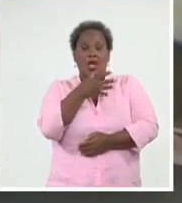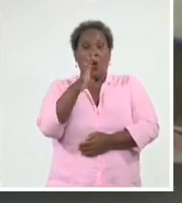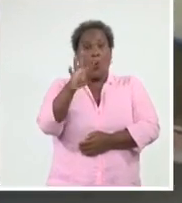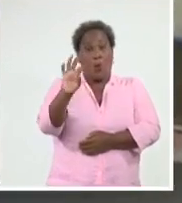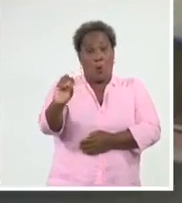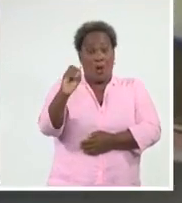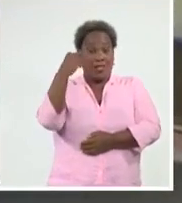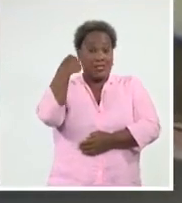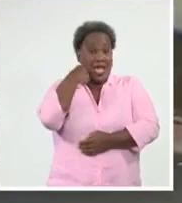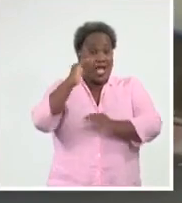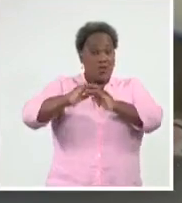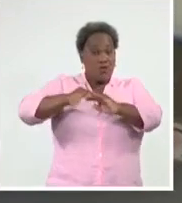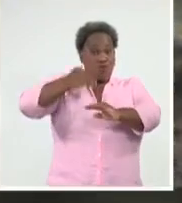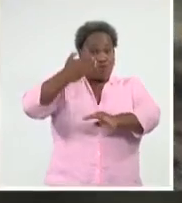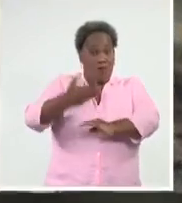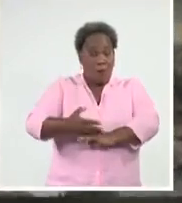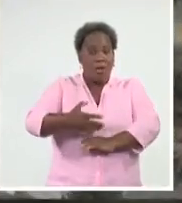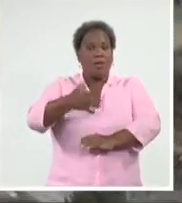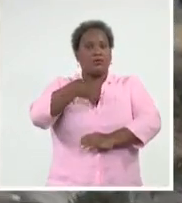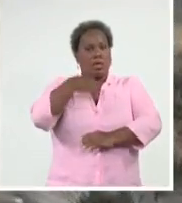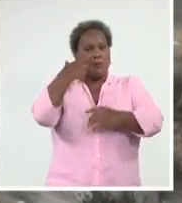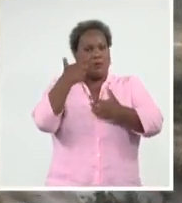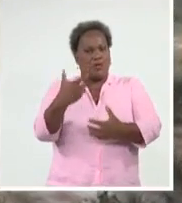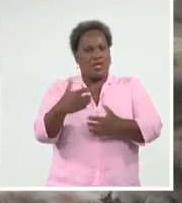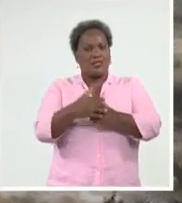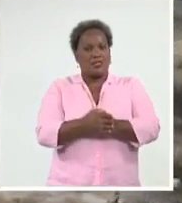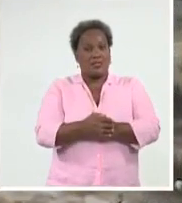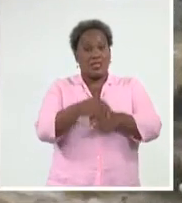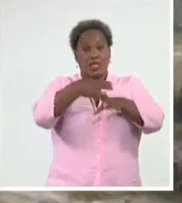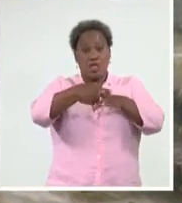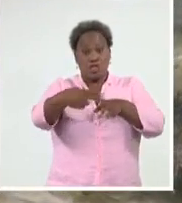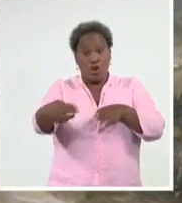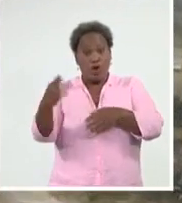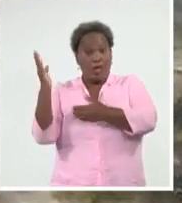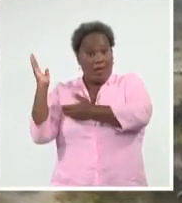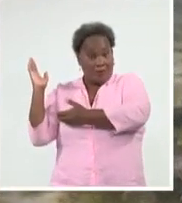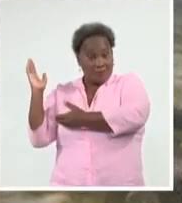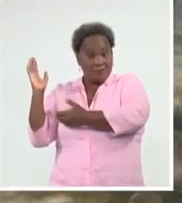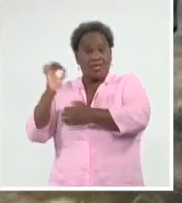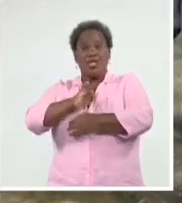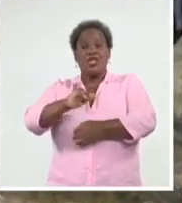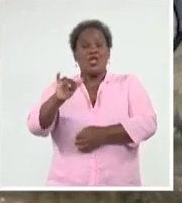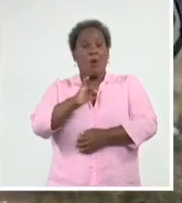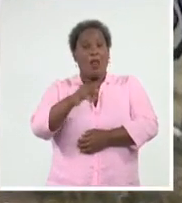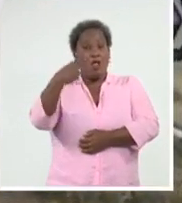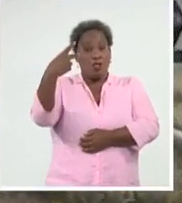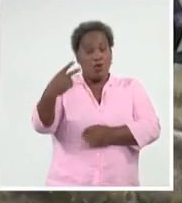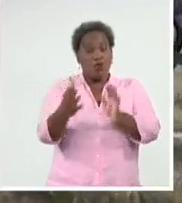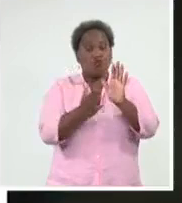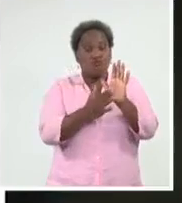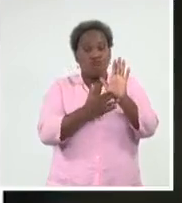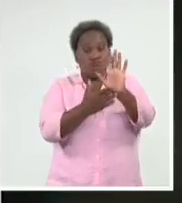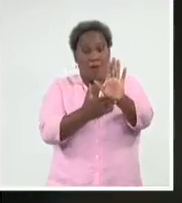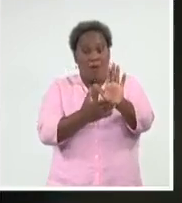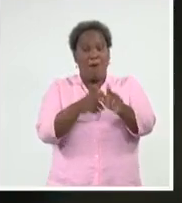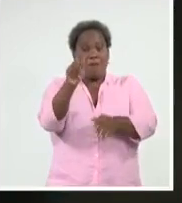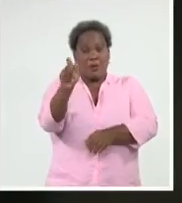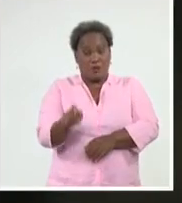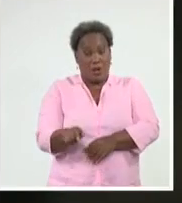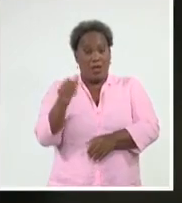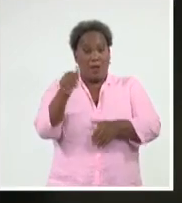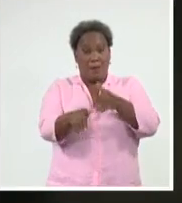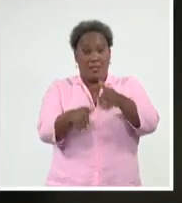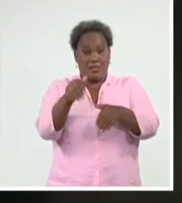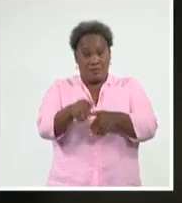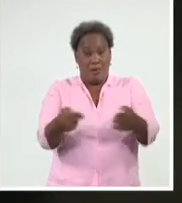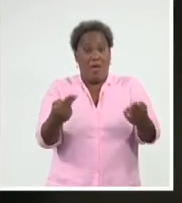siga teniendo la misma fuerza. La historia es también la inspiración en dos de las muestras personales cubanas participantes en la